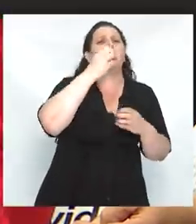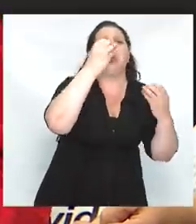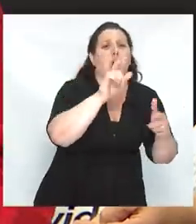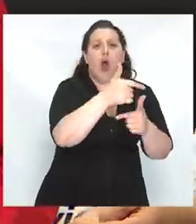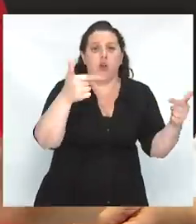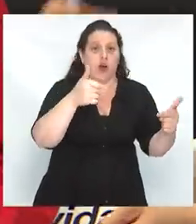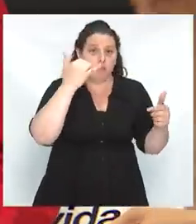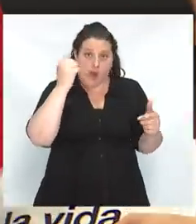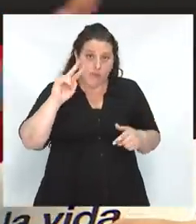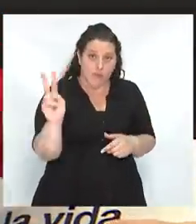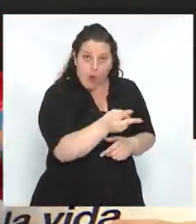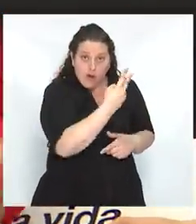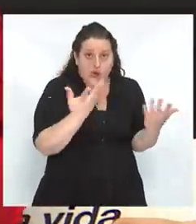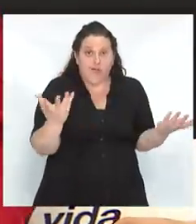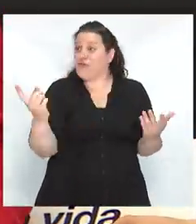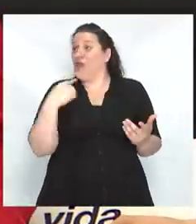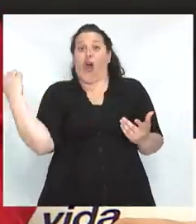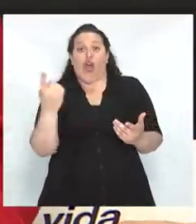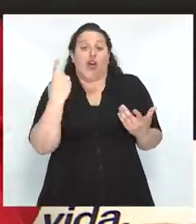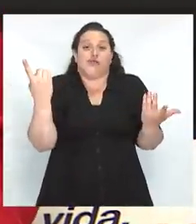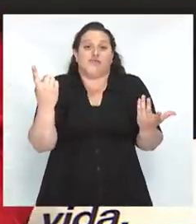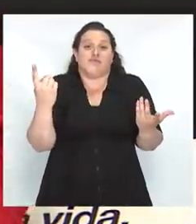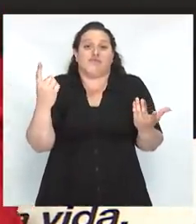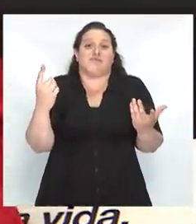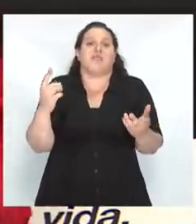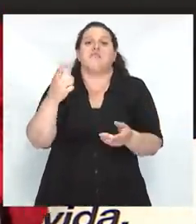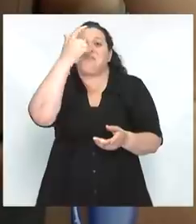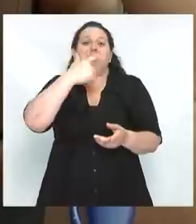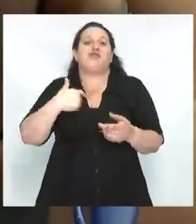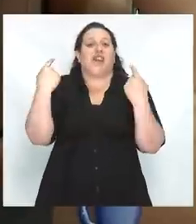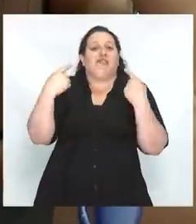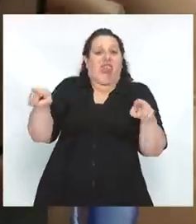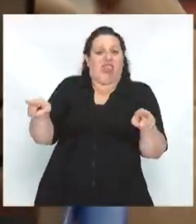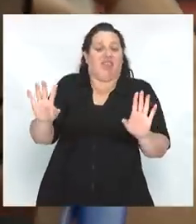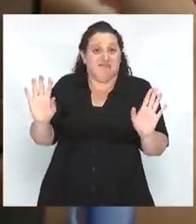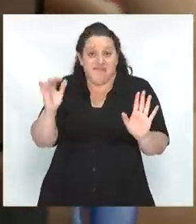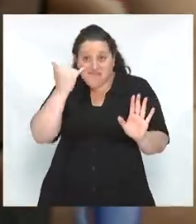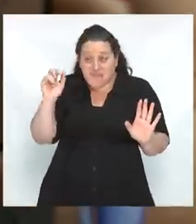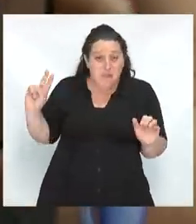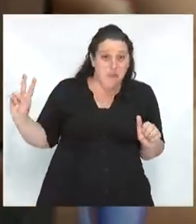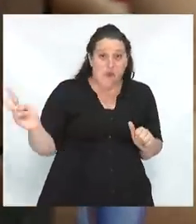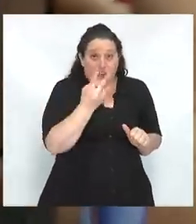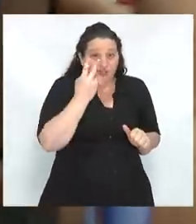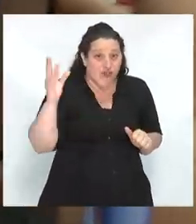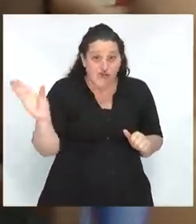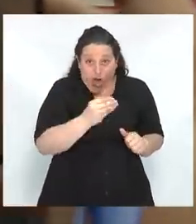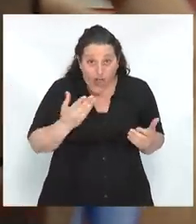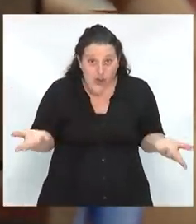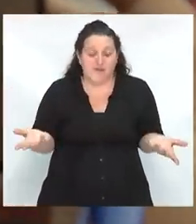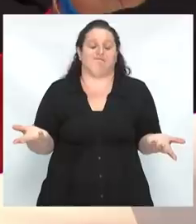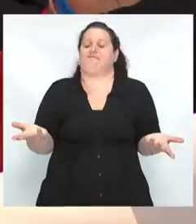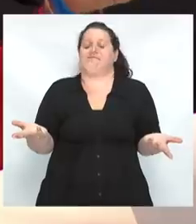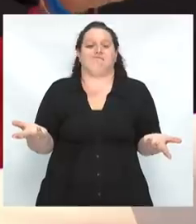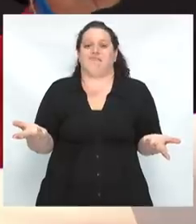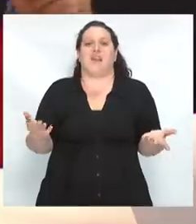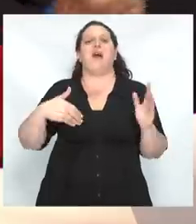subalternos, hemos muerto todos los patitos feos de la historia. No. Es más fácil decir que